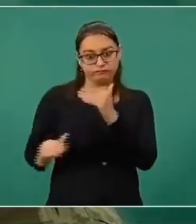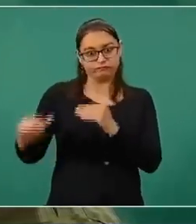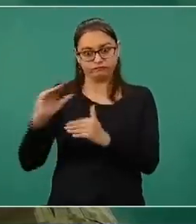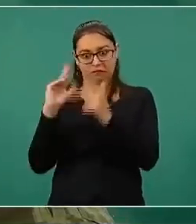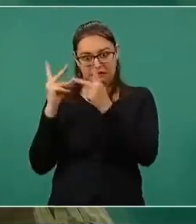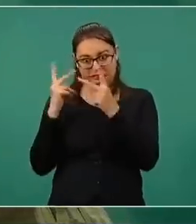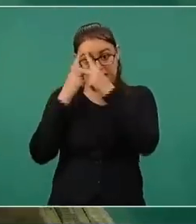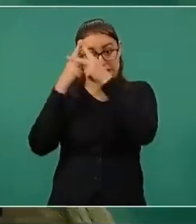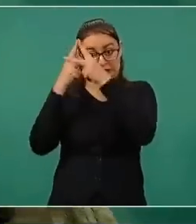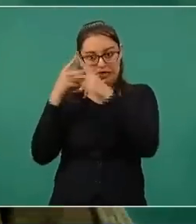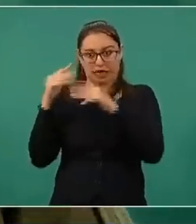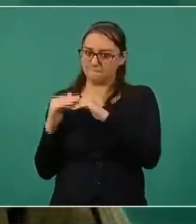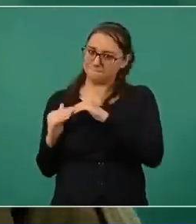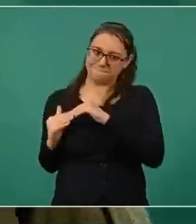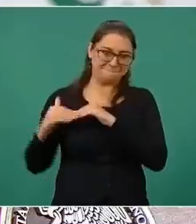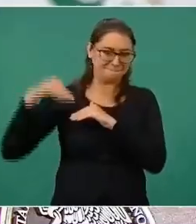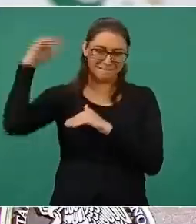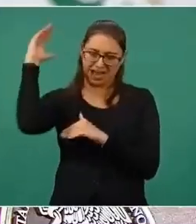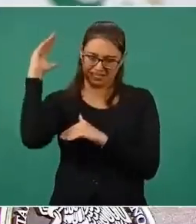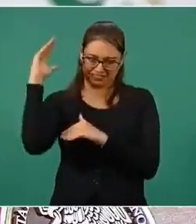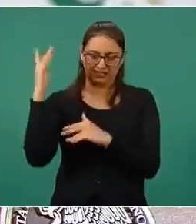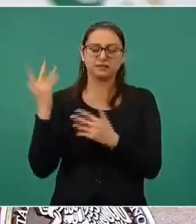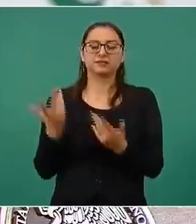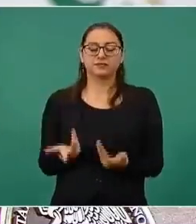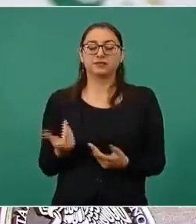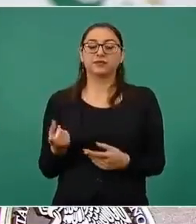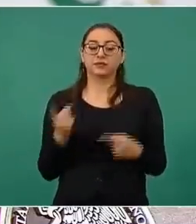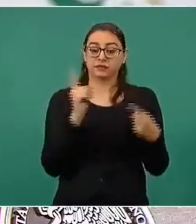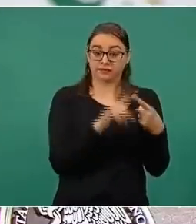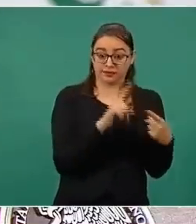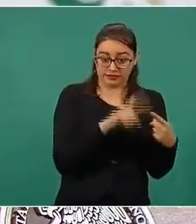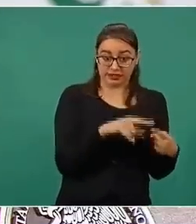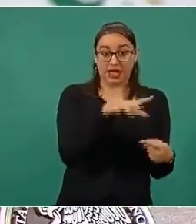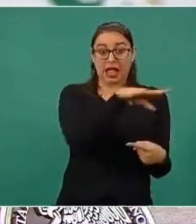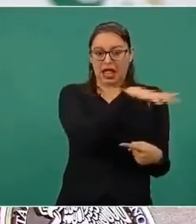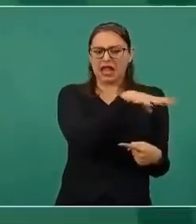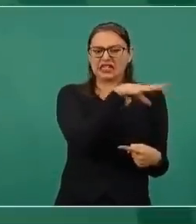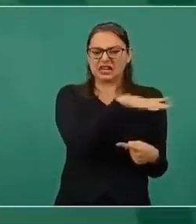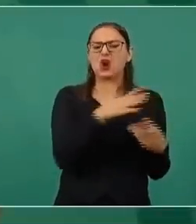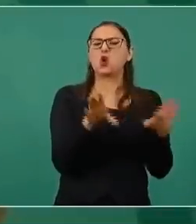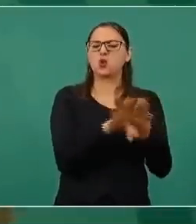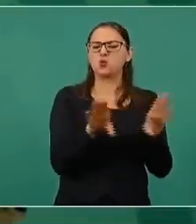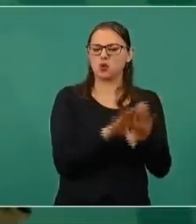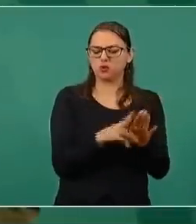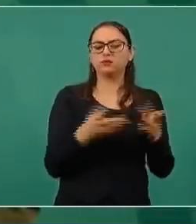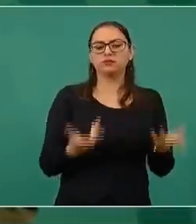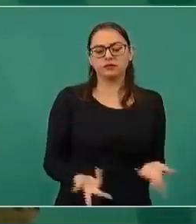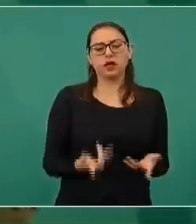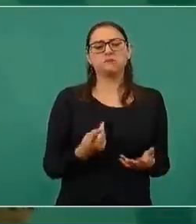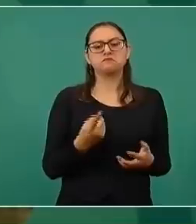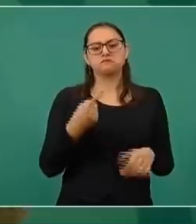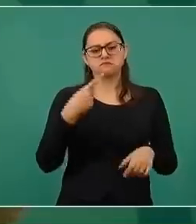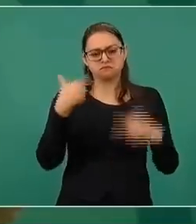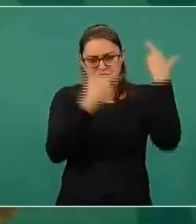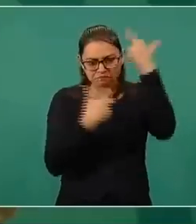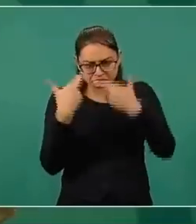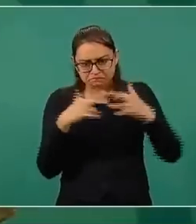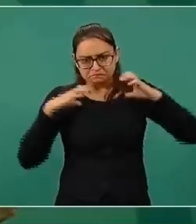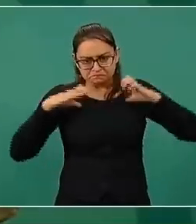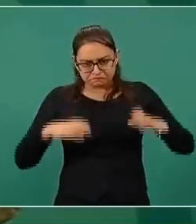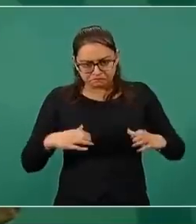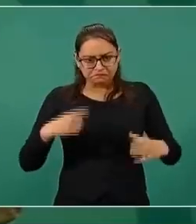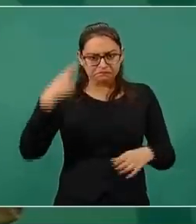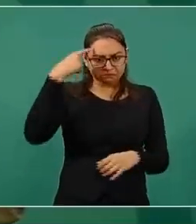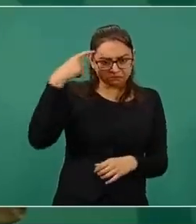a generales de división. La primera, la promoción general, consiste en un examen médico, físico,